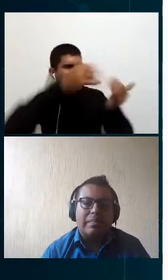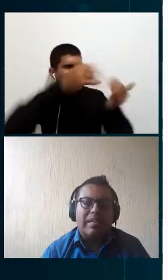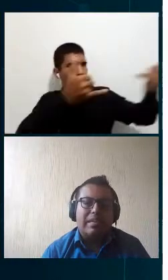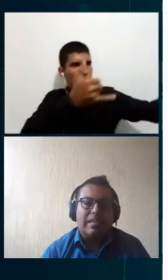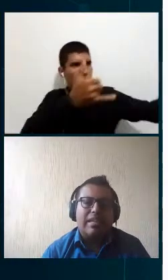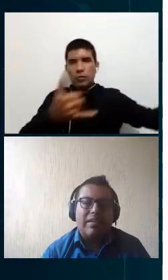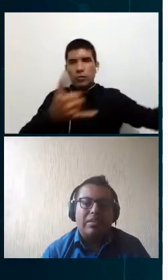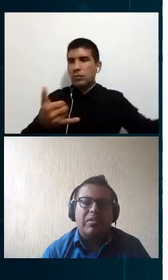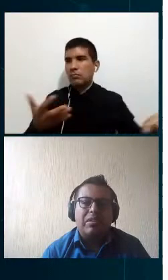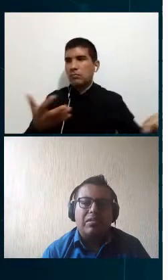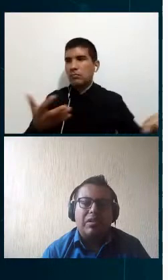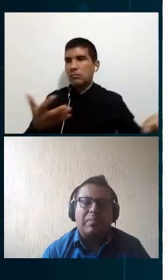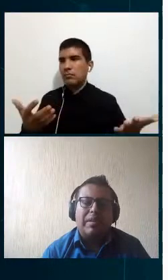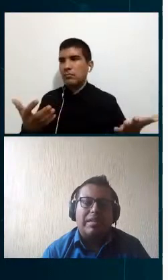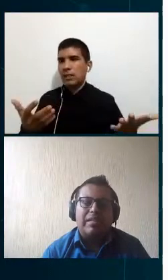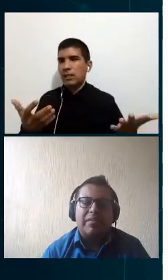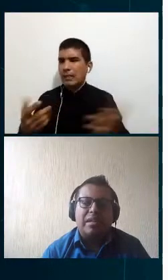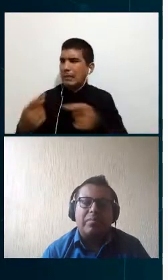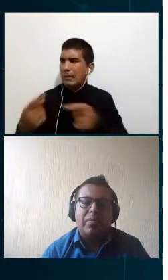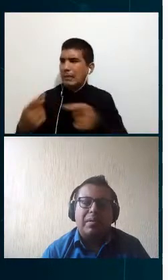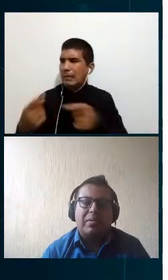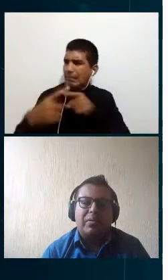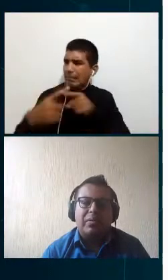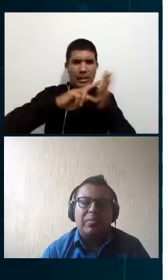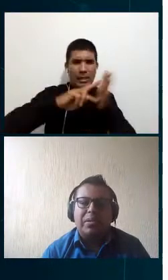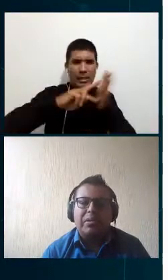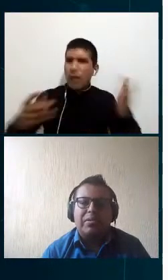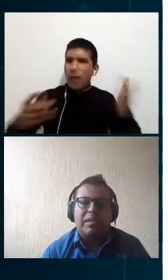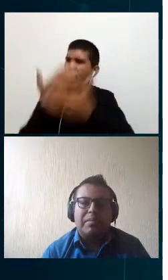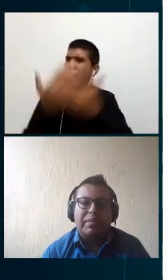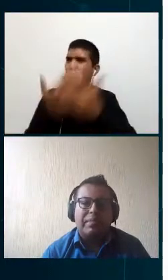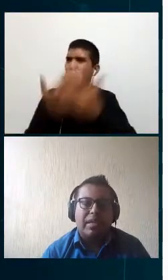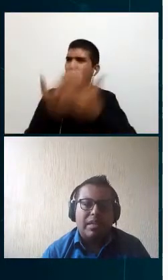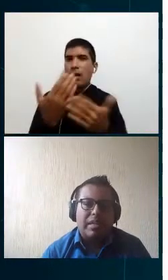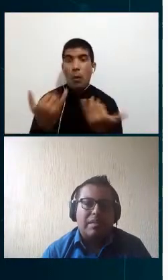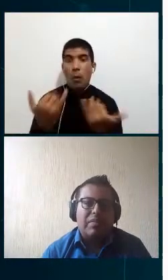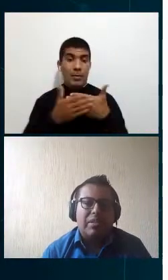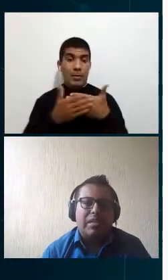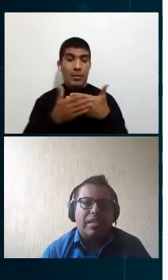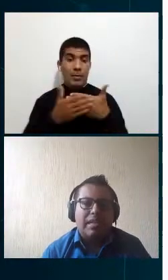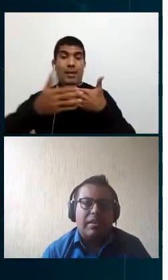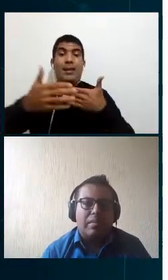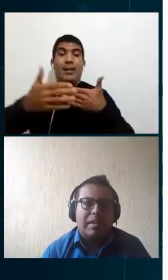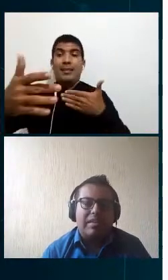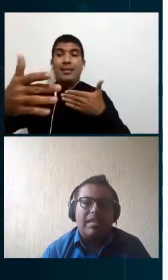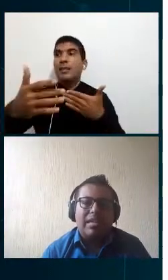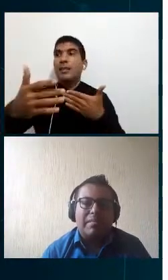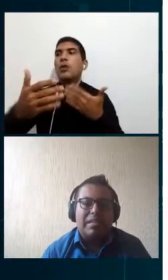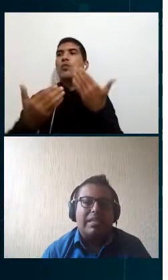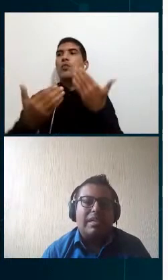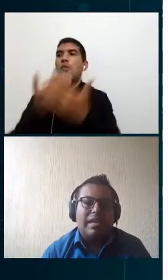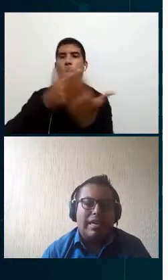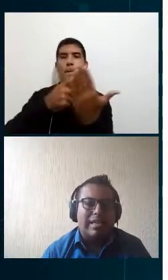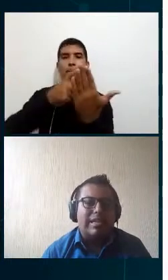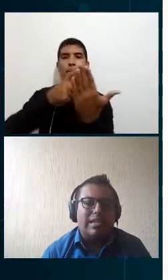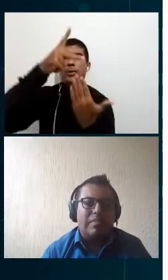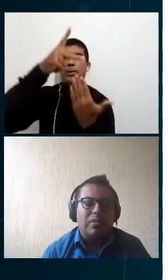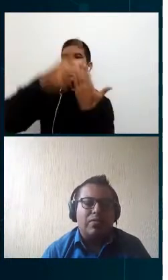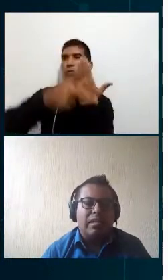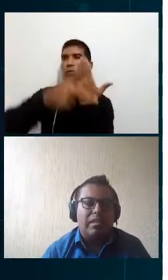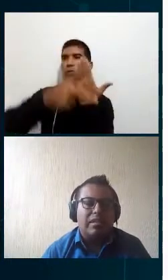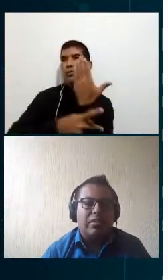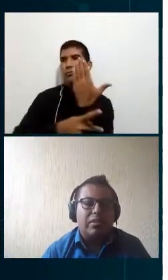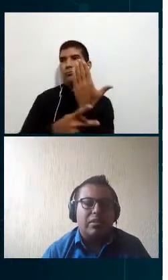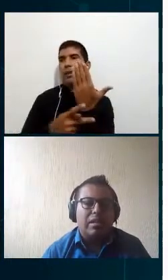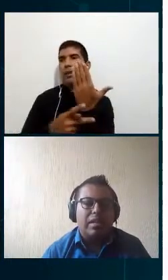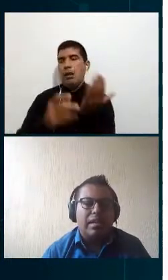es parte de ir hablando con el regulador para que se vayan aprobando estos proyectos también pues no me resta nada más que agradecerles